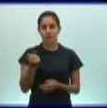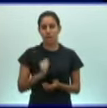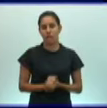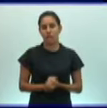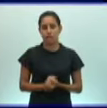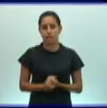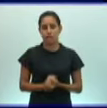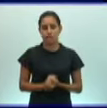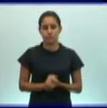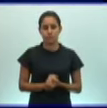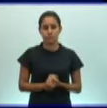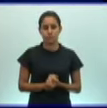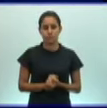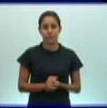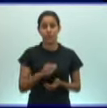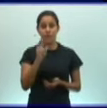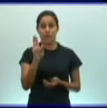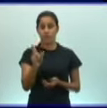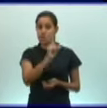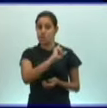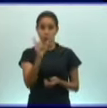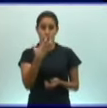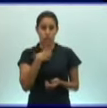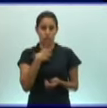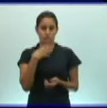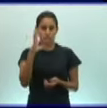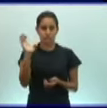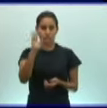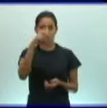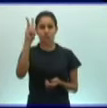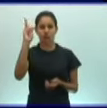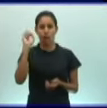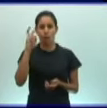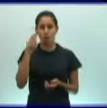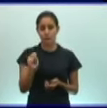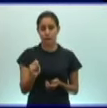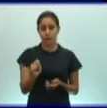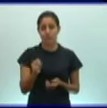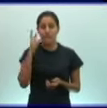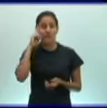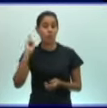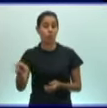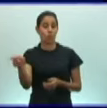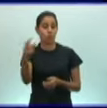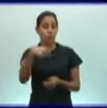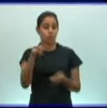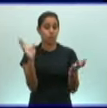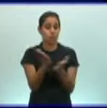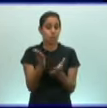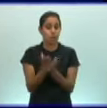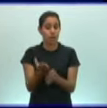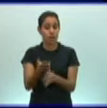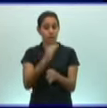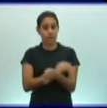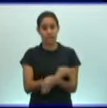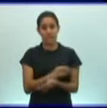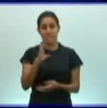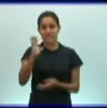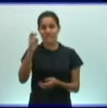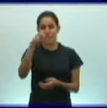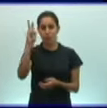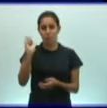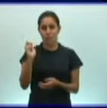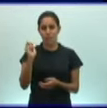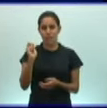acelomados, a prefijo A, no tienen celoma. Recuerden que como ustedes han estudiado anteriormente, el celoma es la cavidad